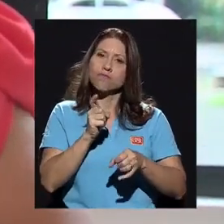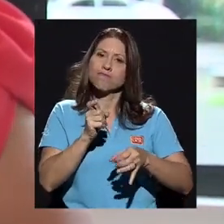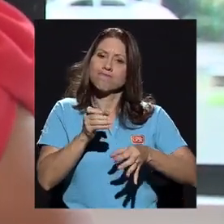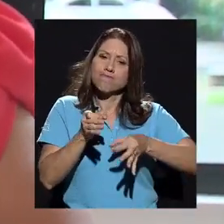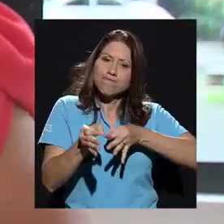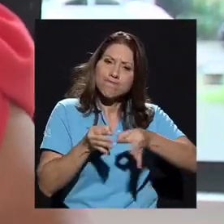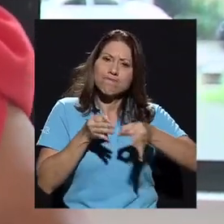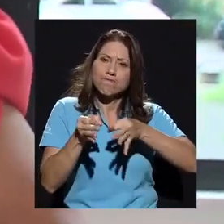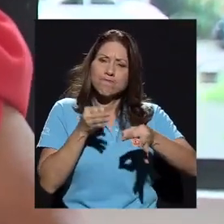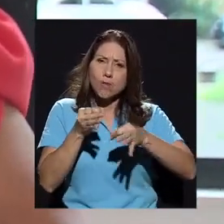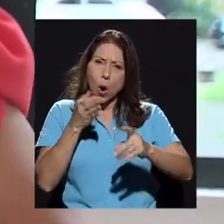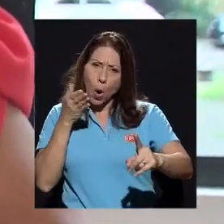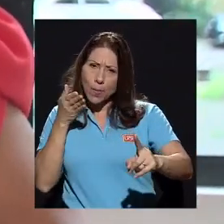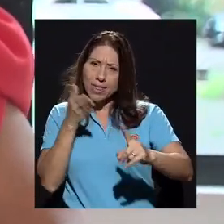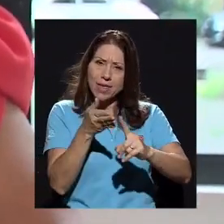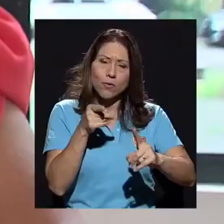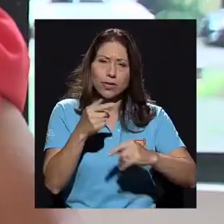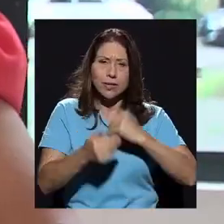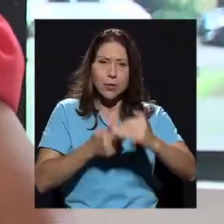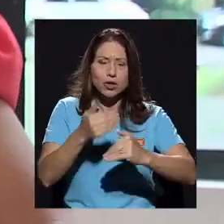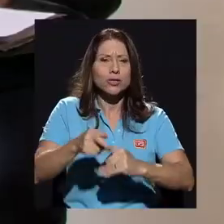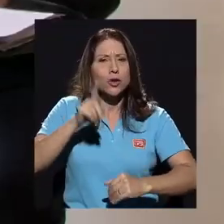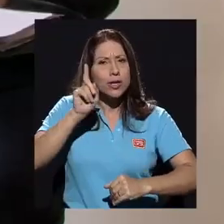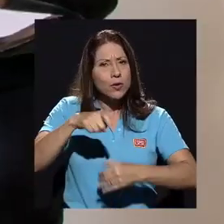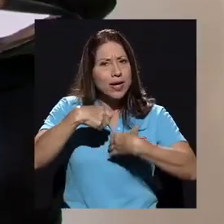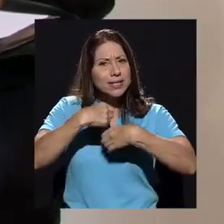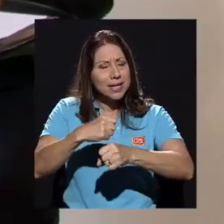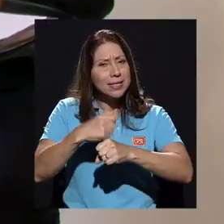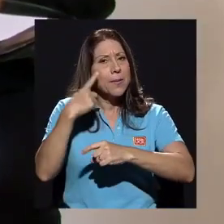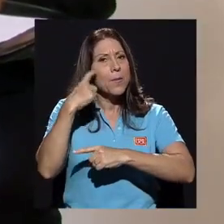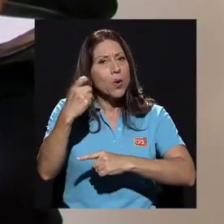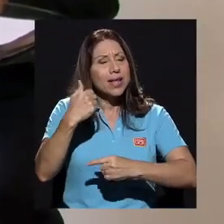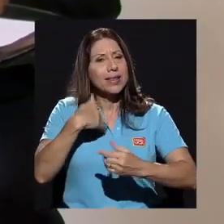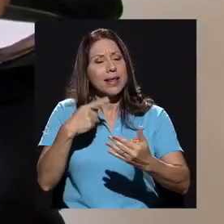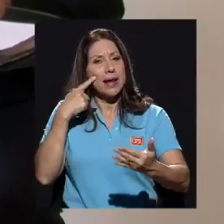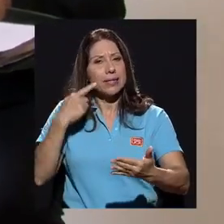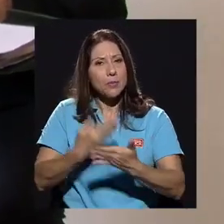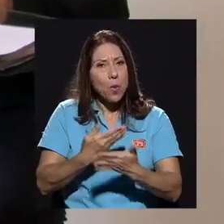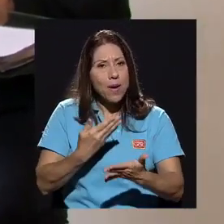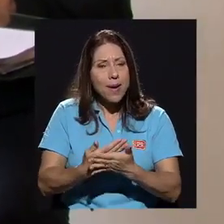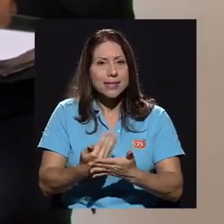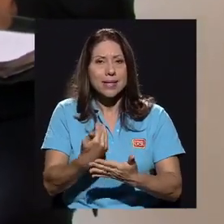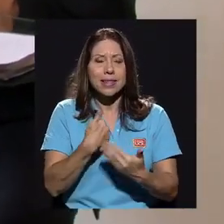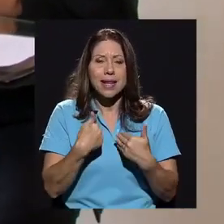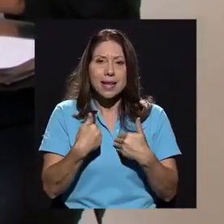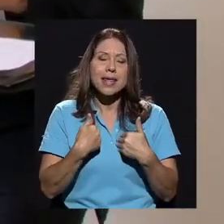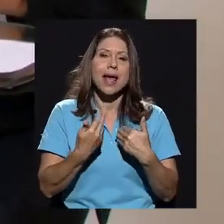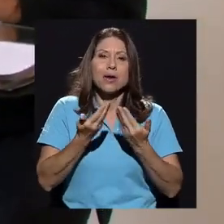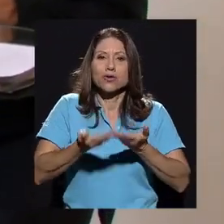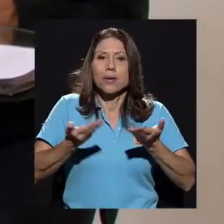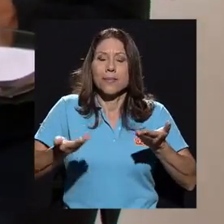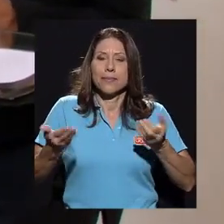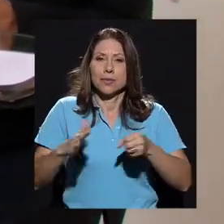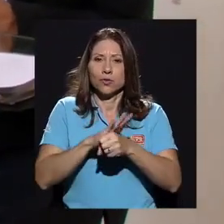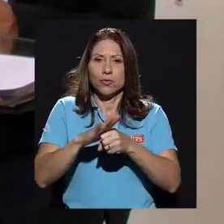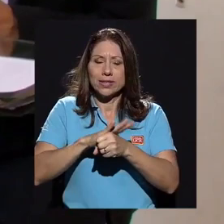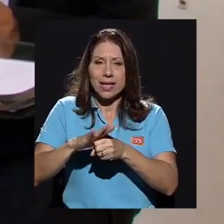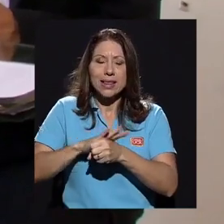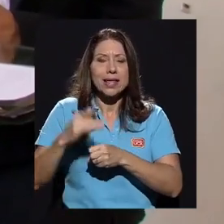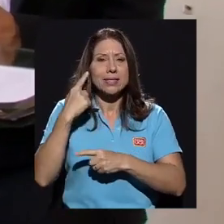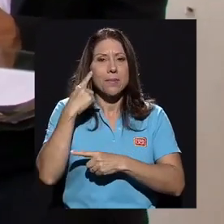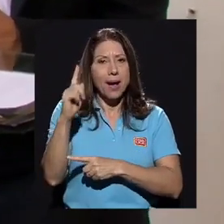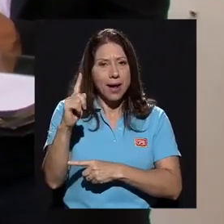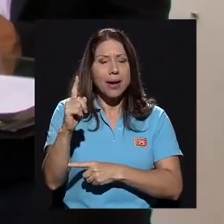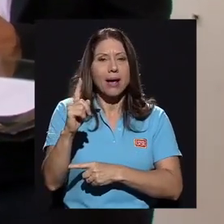de este proceso debió haberlo hecho porque tenía las pruebas y tenía los elementos suficientes